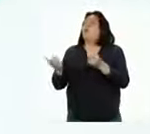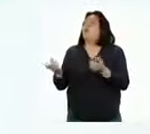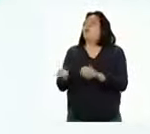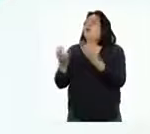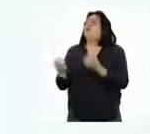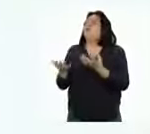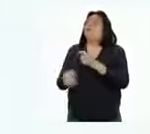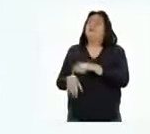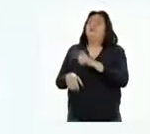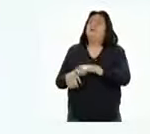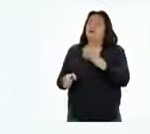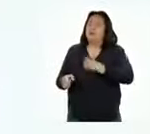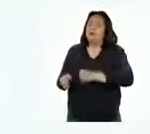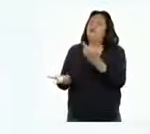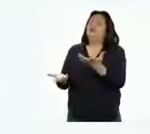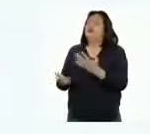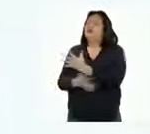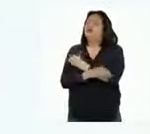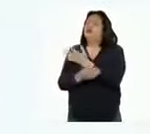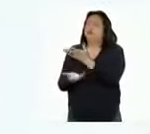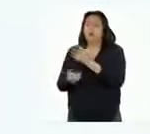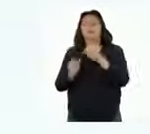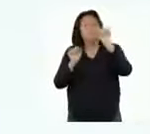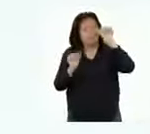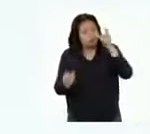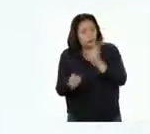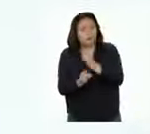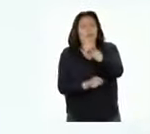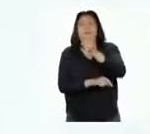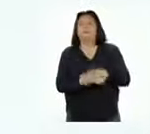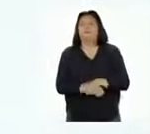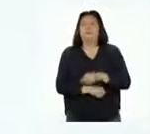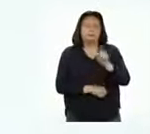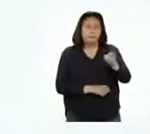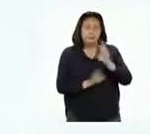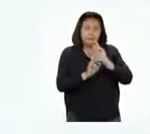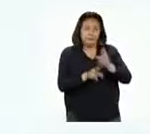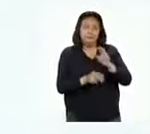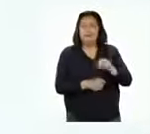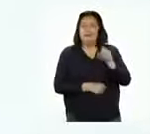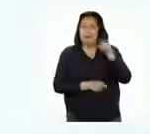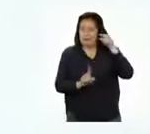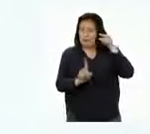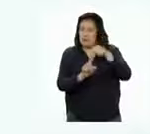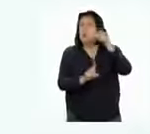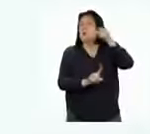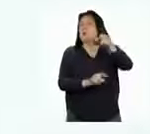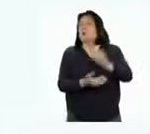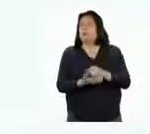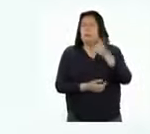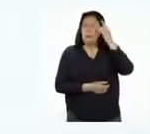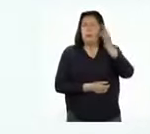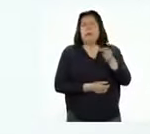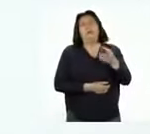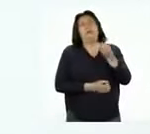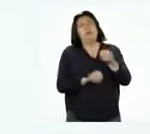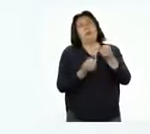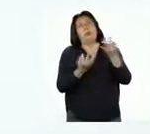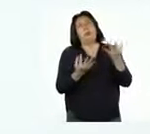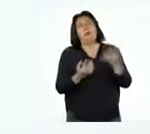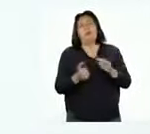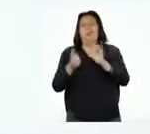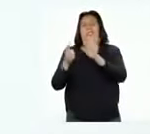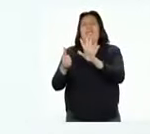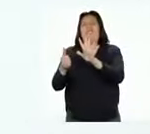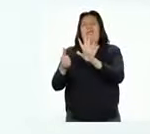osos de anteojos? ¡Correcto! Esa respuesta es bien precisa, profesora. Creo que debería valer